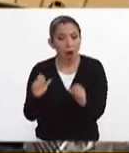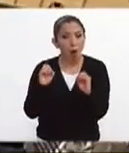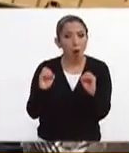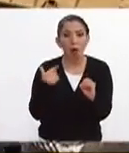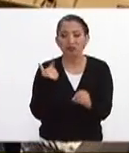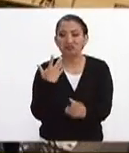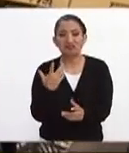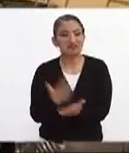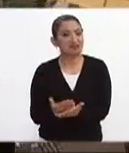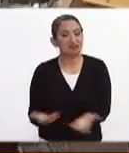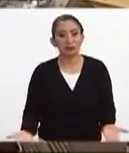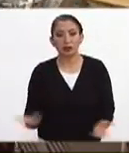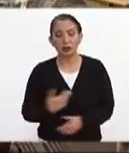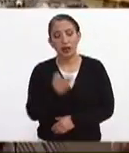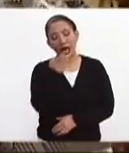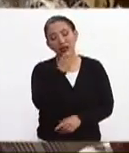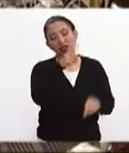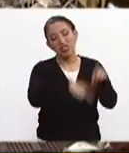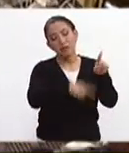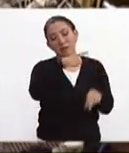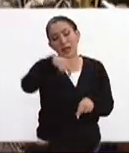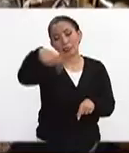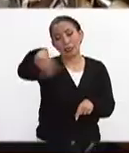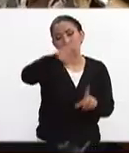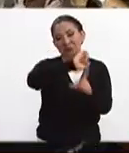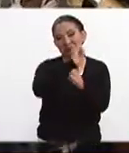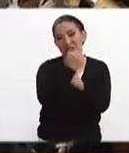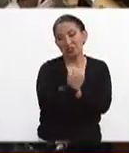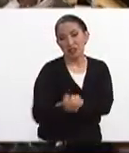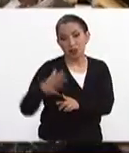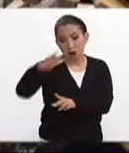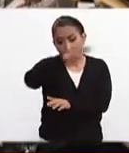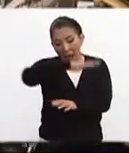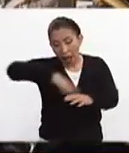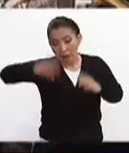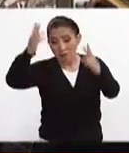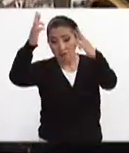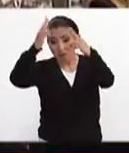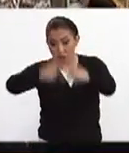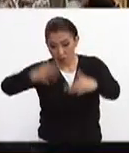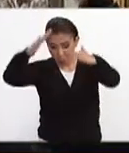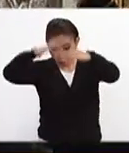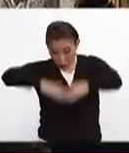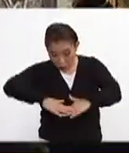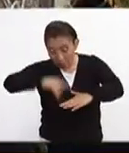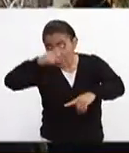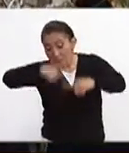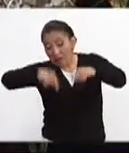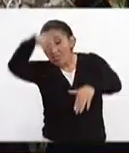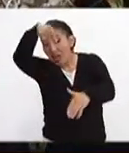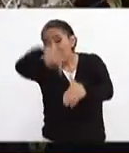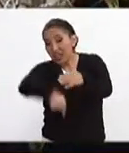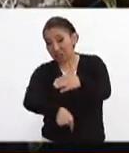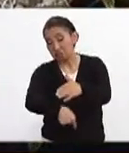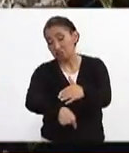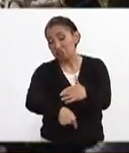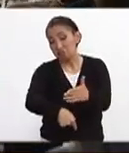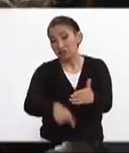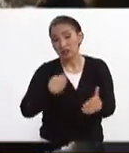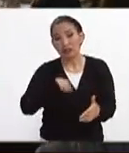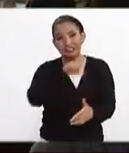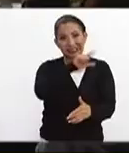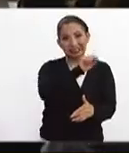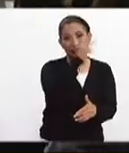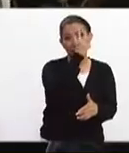Bueno, esto lo determina en cada caso la situación y las condiciones de los derrumbes que se encuentran. Le decía, estamos a